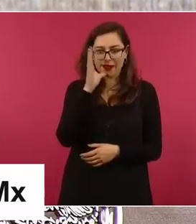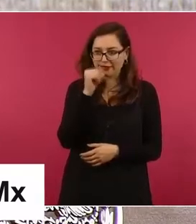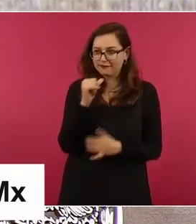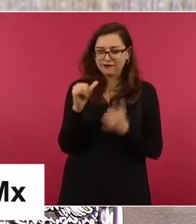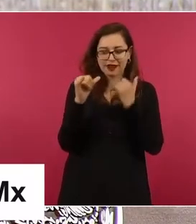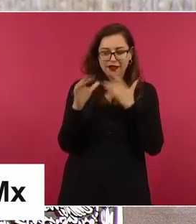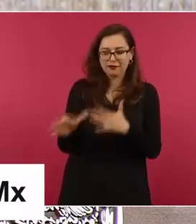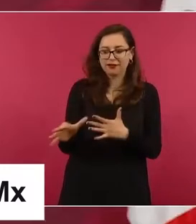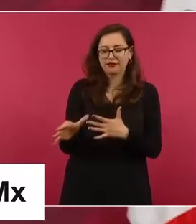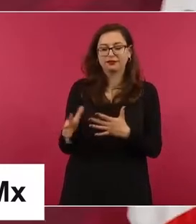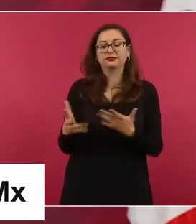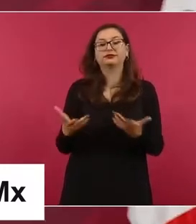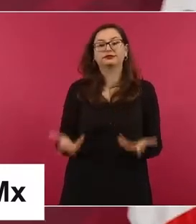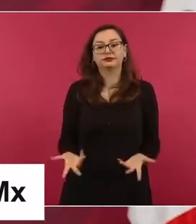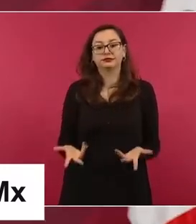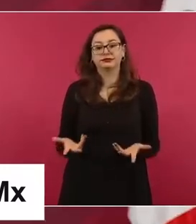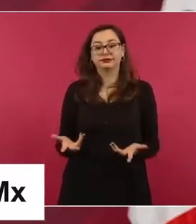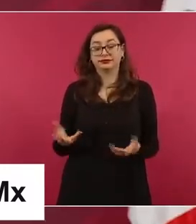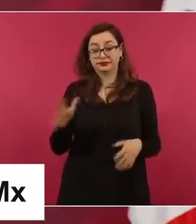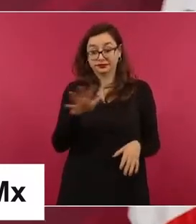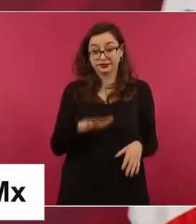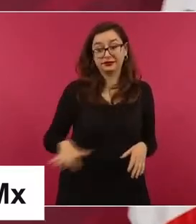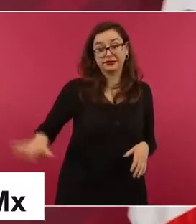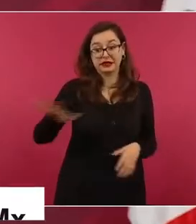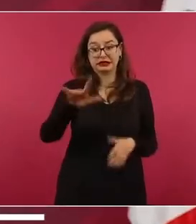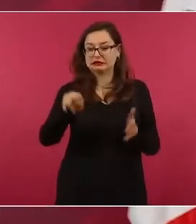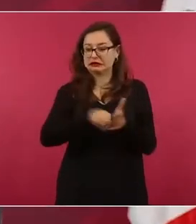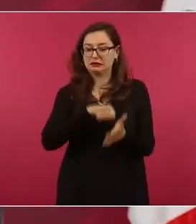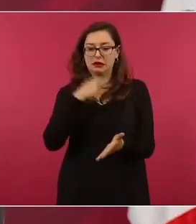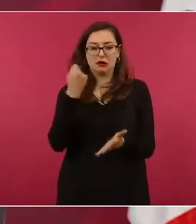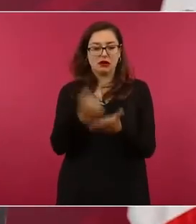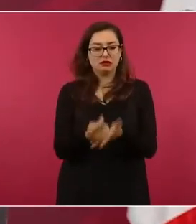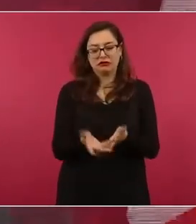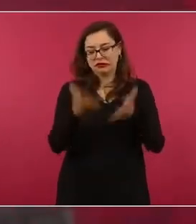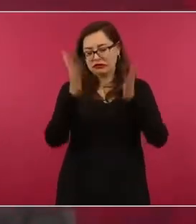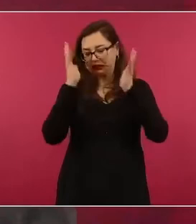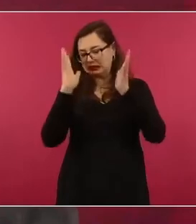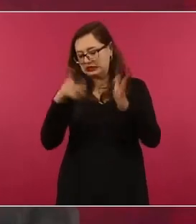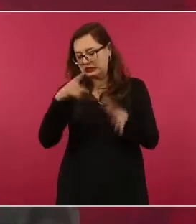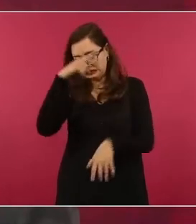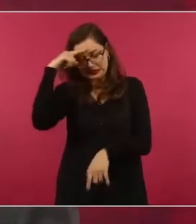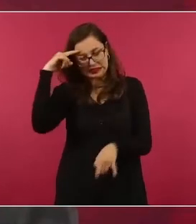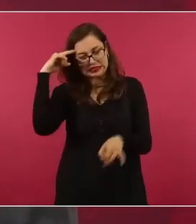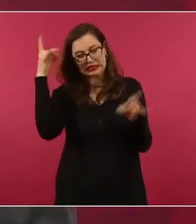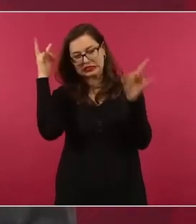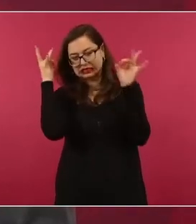harto de tanto abuso,